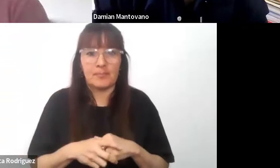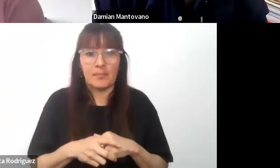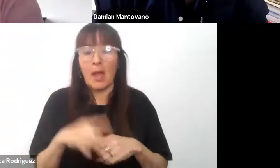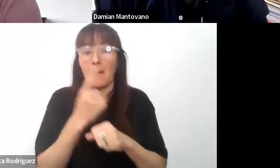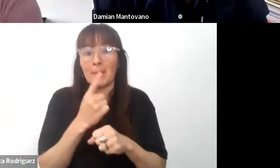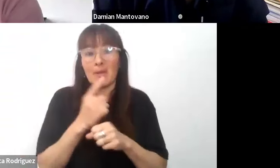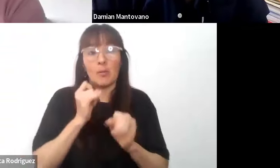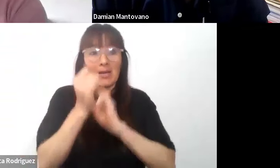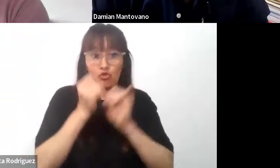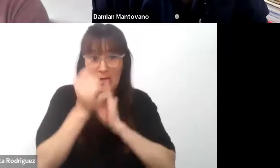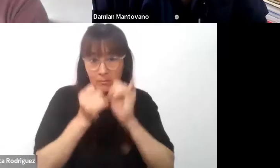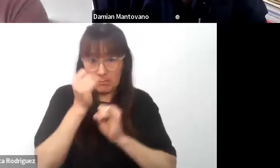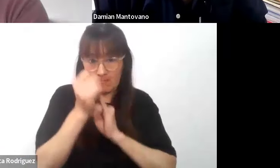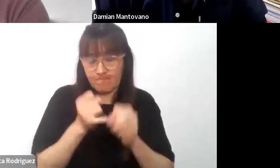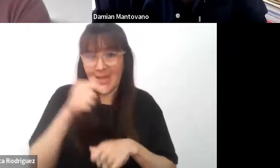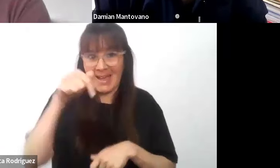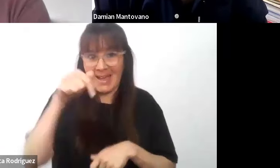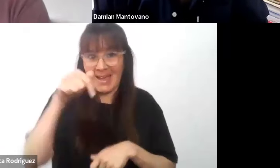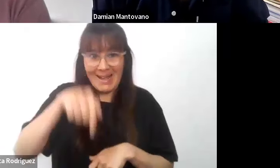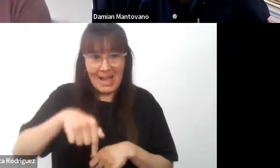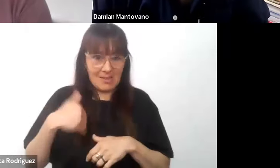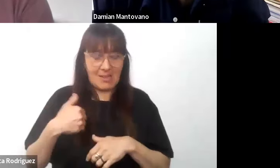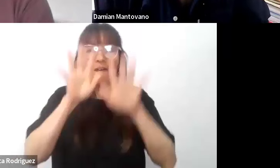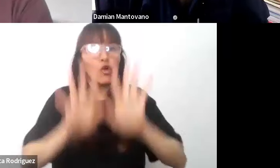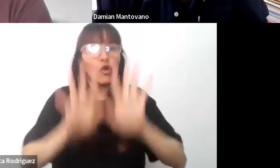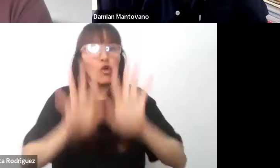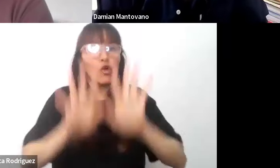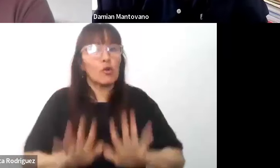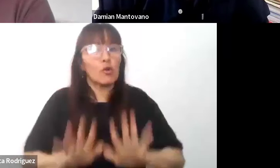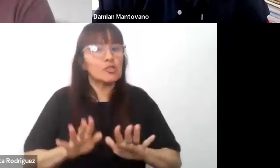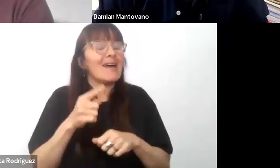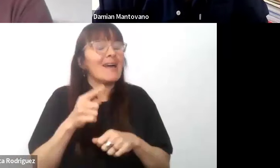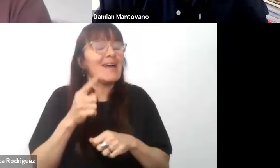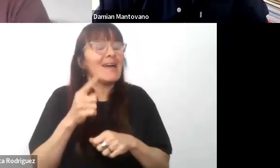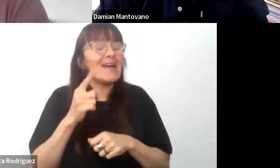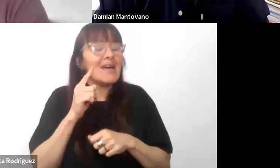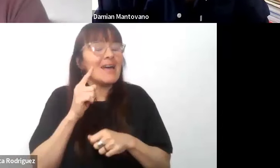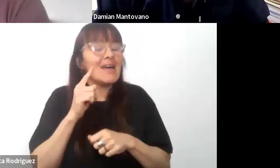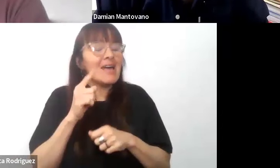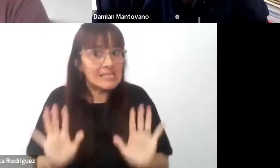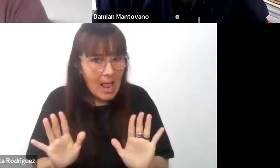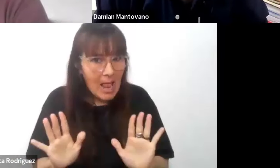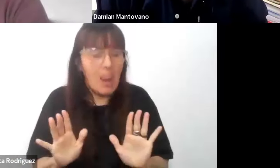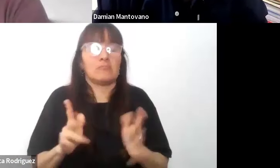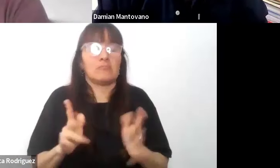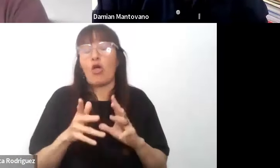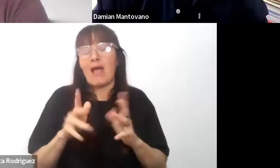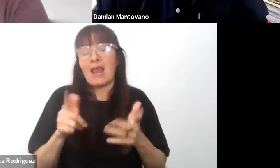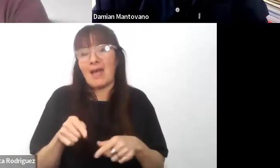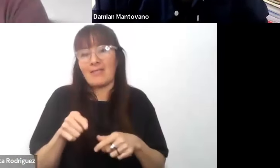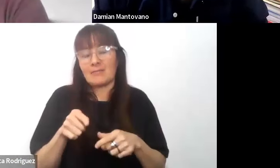para contarles que en Argentina la formación inicial para docentes en la modalidad de educación especial